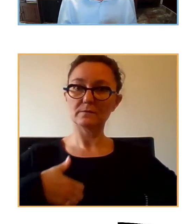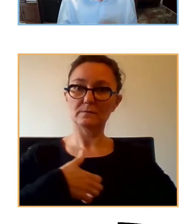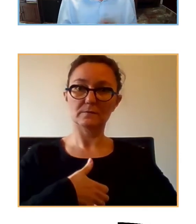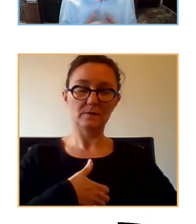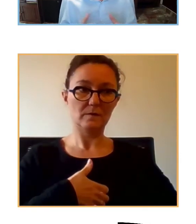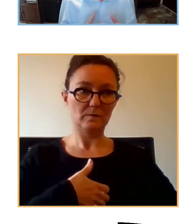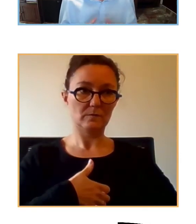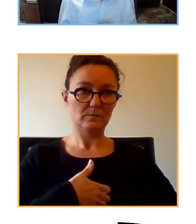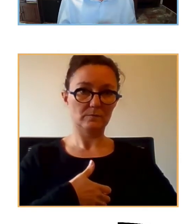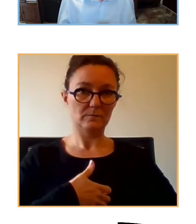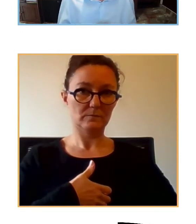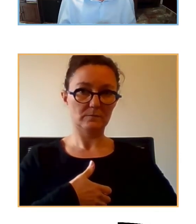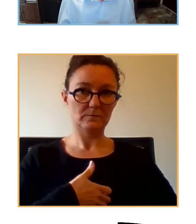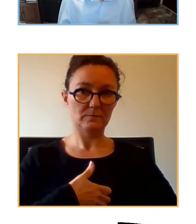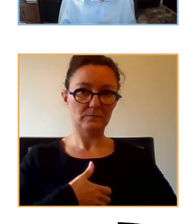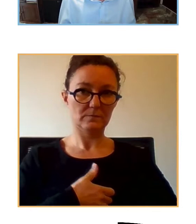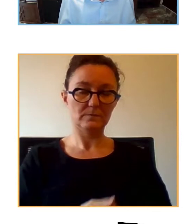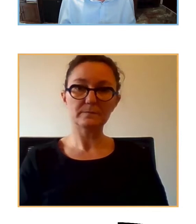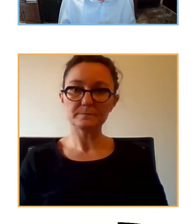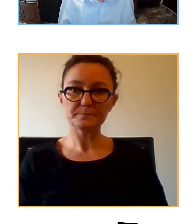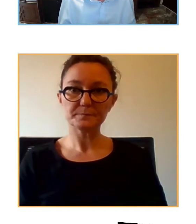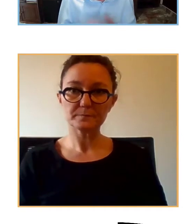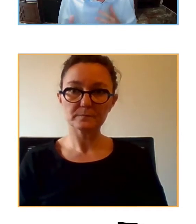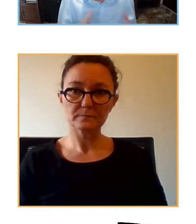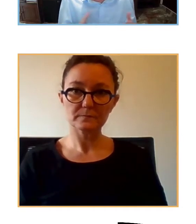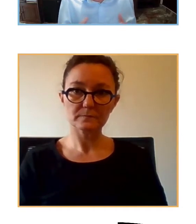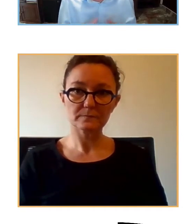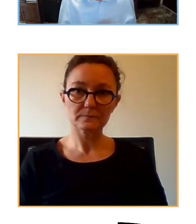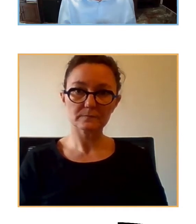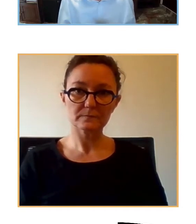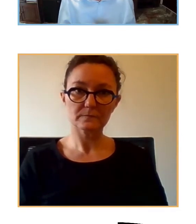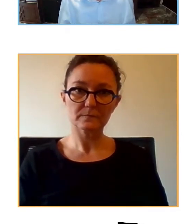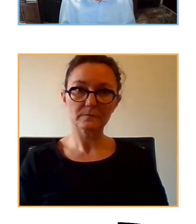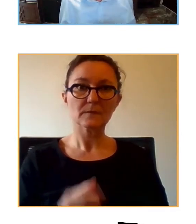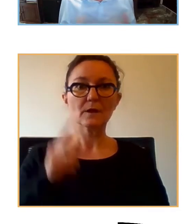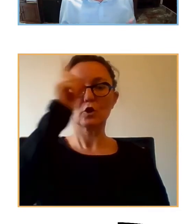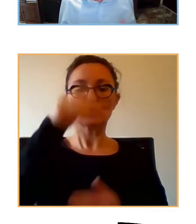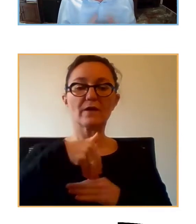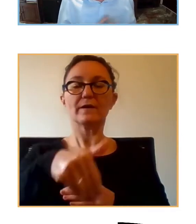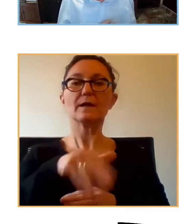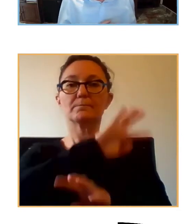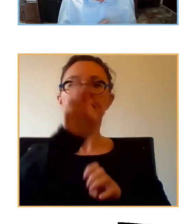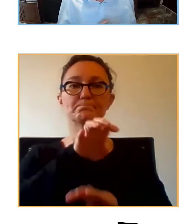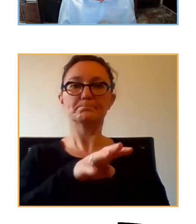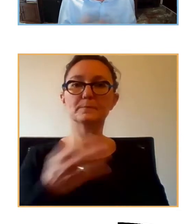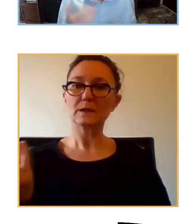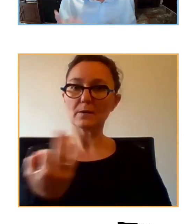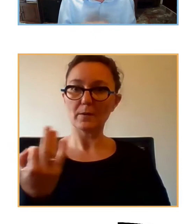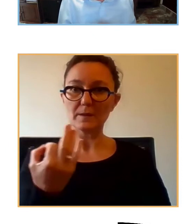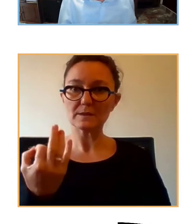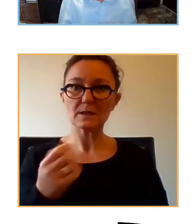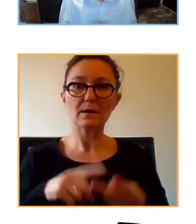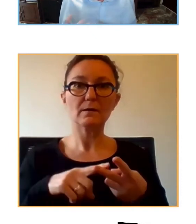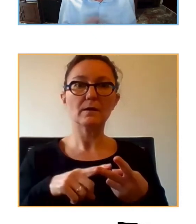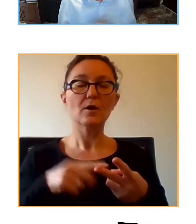no saber exactamente lo que va a pasar, pues se han aumentado los síntomas de